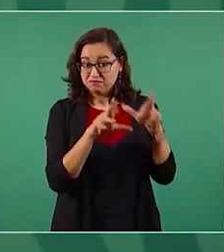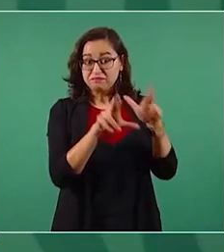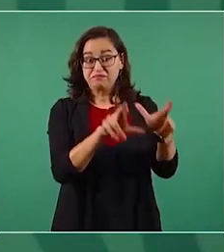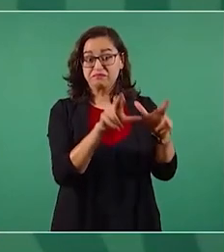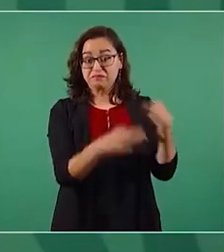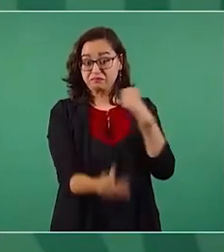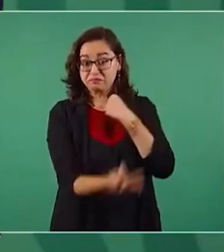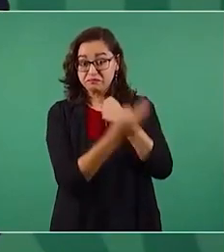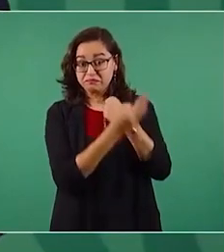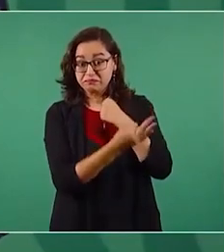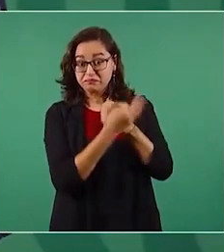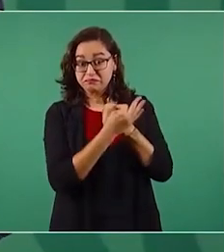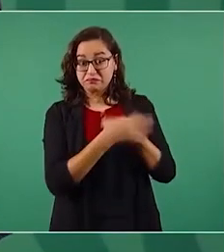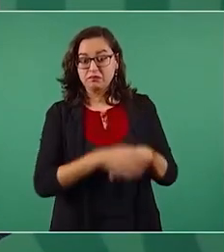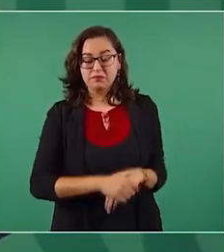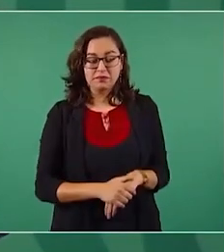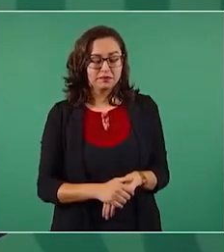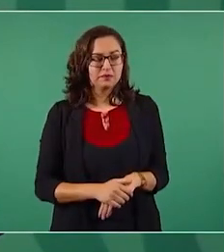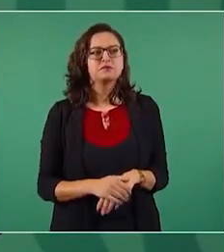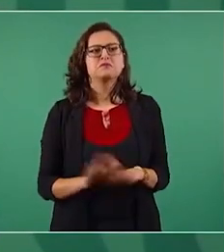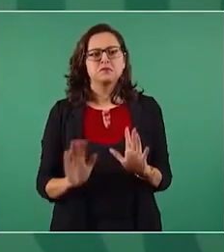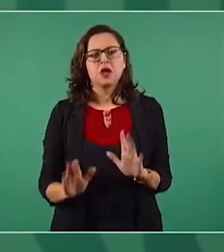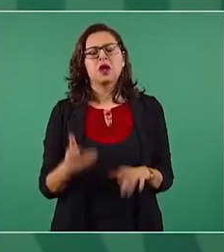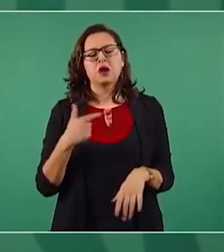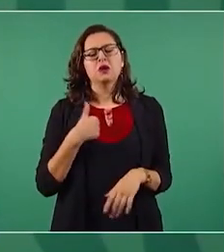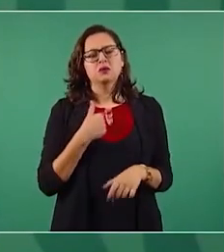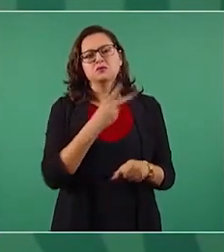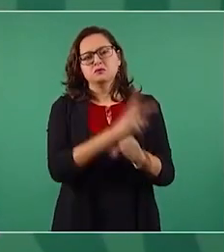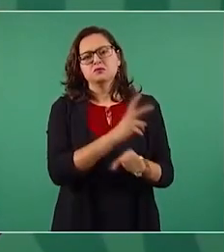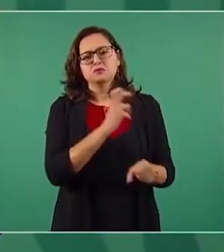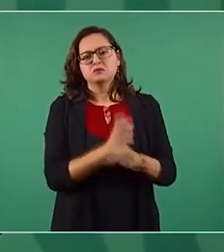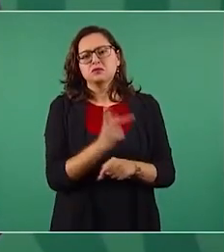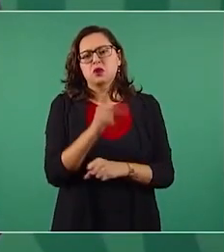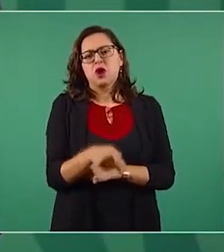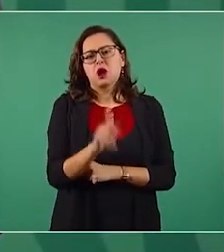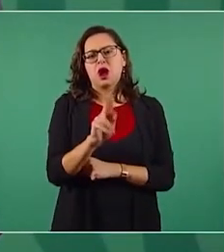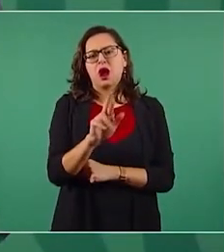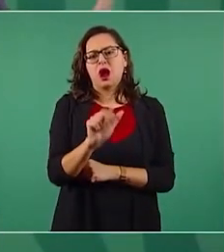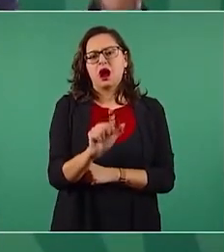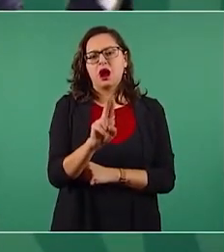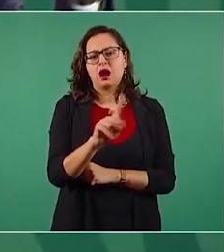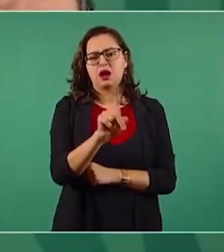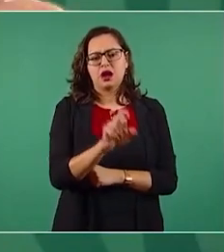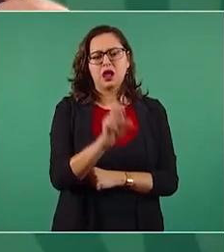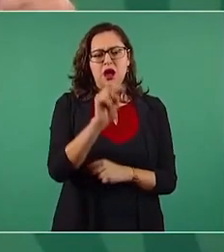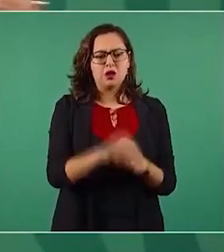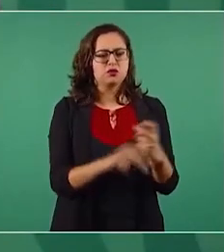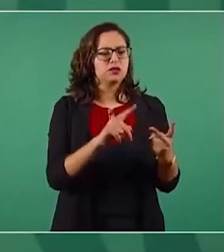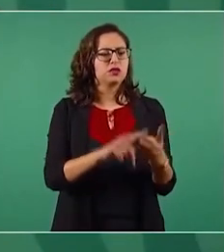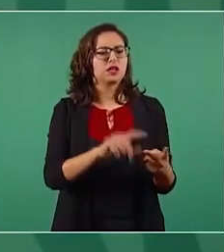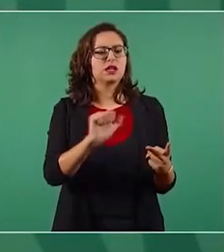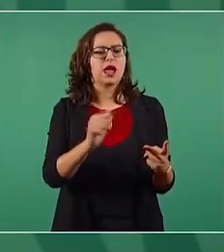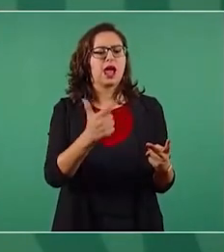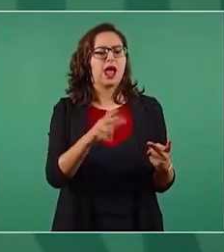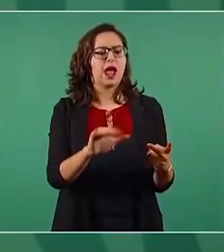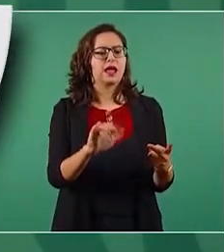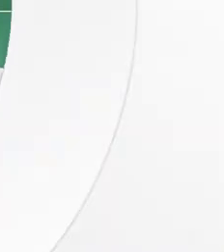que yo invite a Krause aquí al Palacio a comer, a Aguilar Camina,